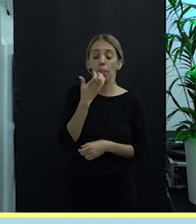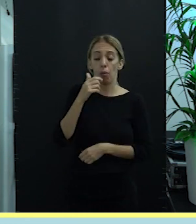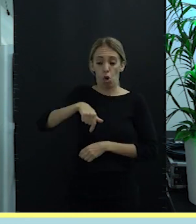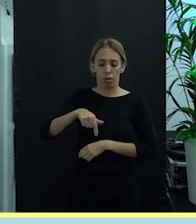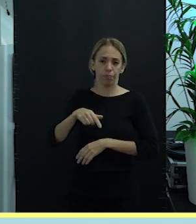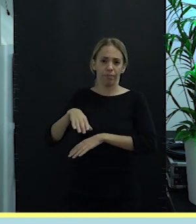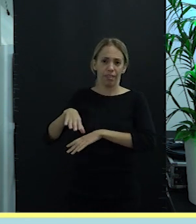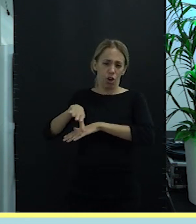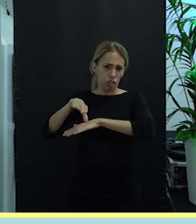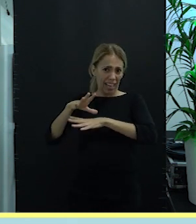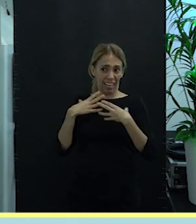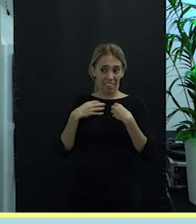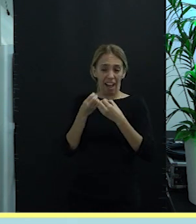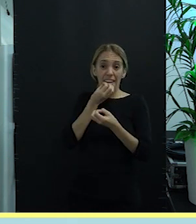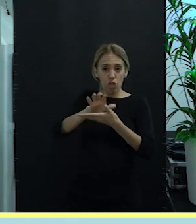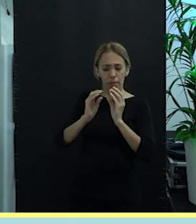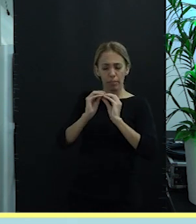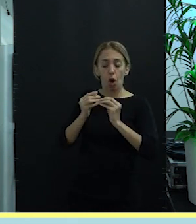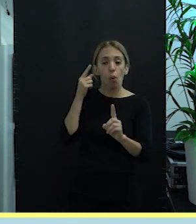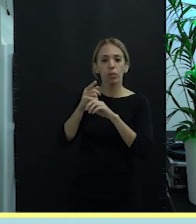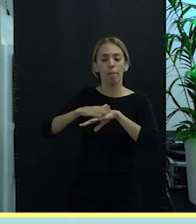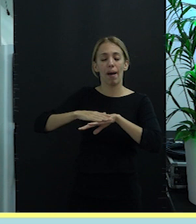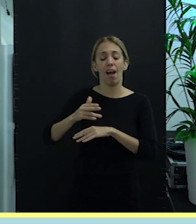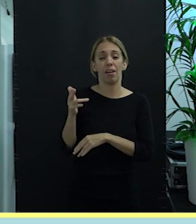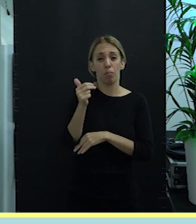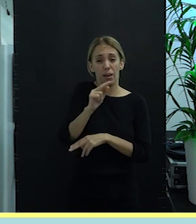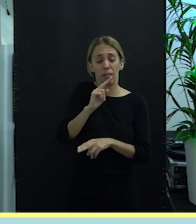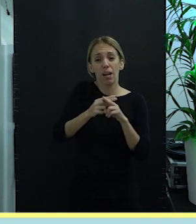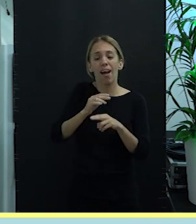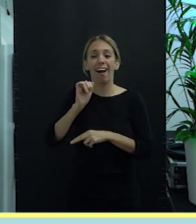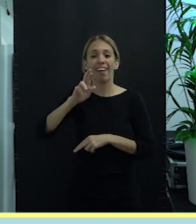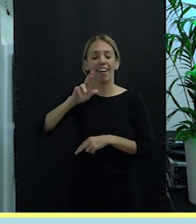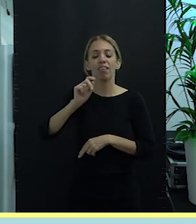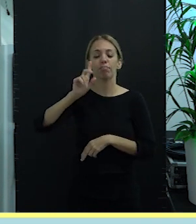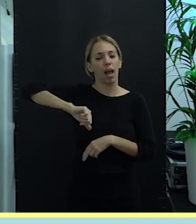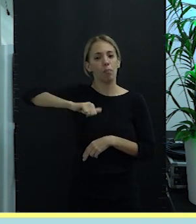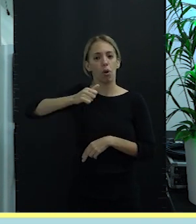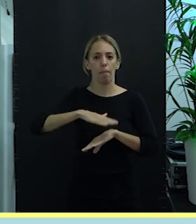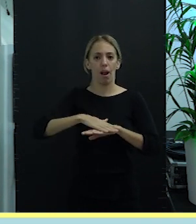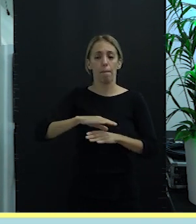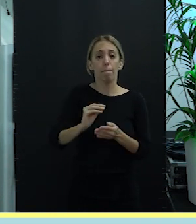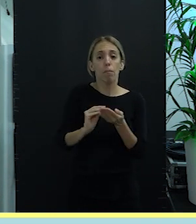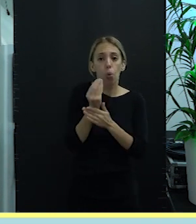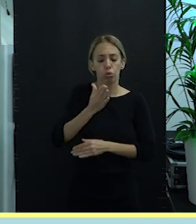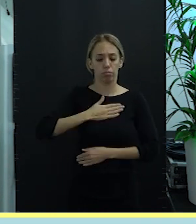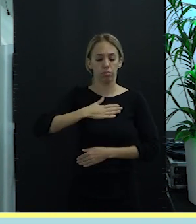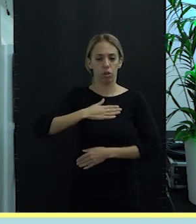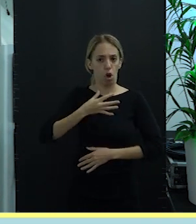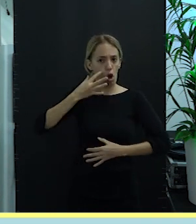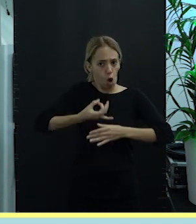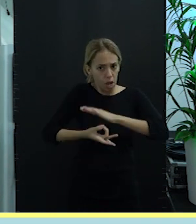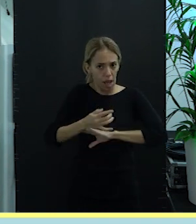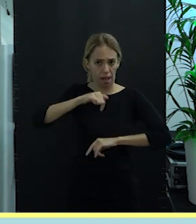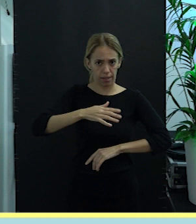Sanidad para conseguir que la jarea sea aprobada como un producto de denominación de origen. Ya tenemos los informes de Lanzarote y